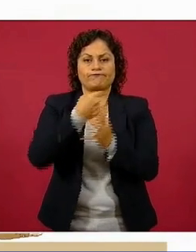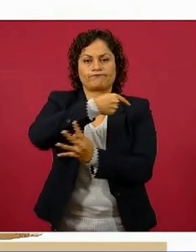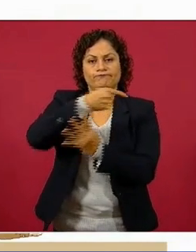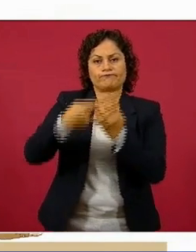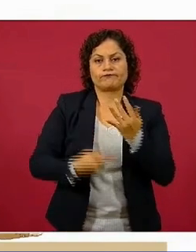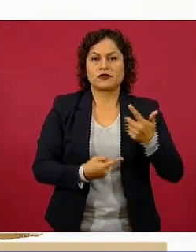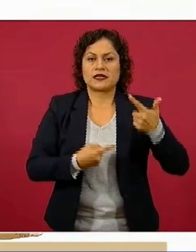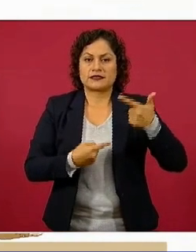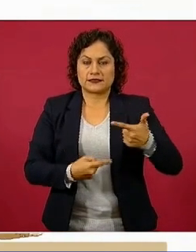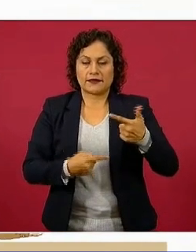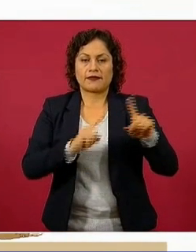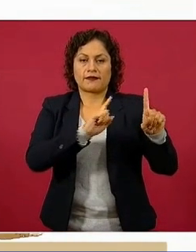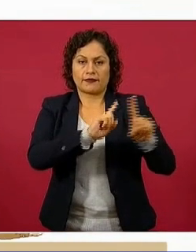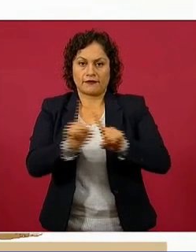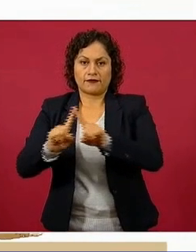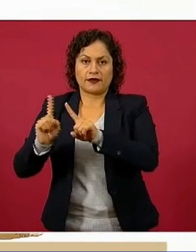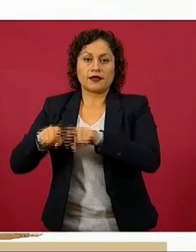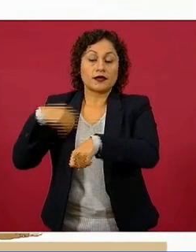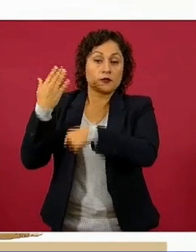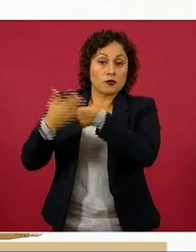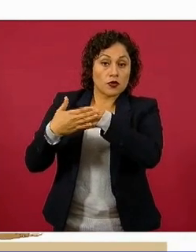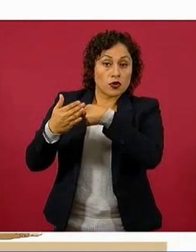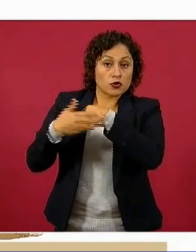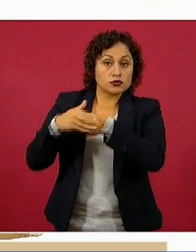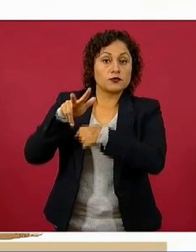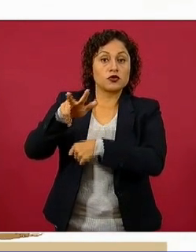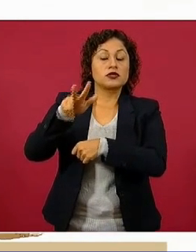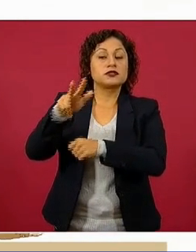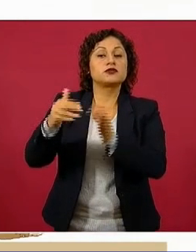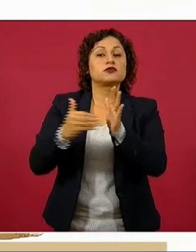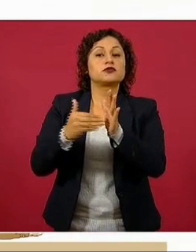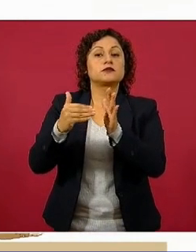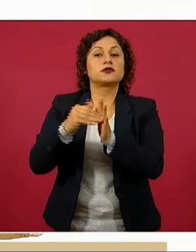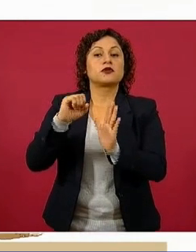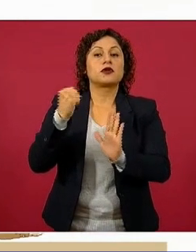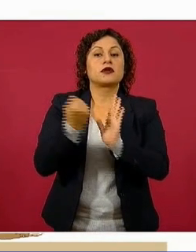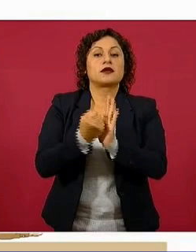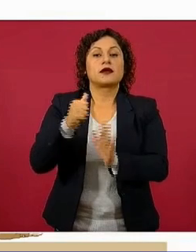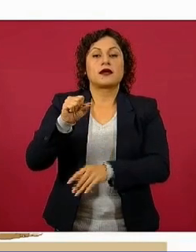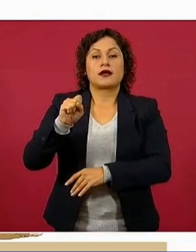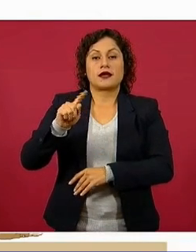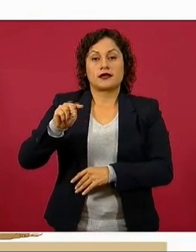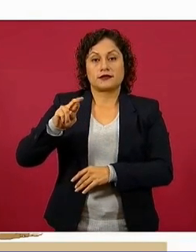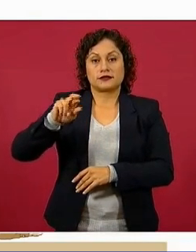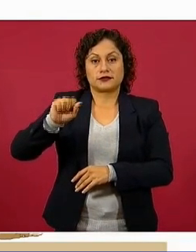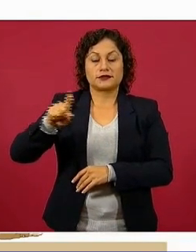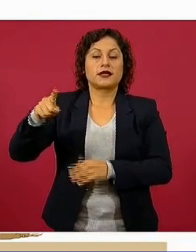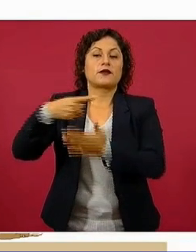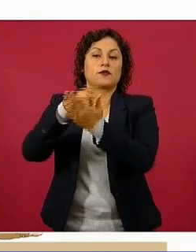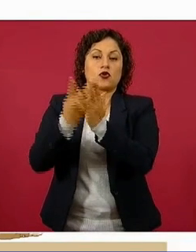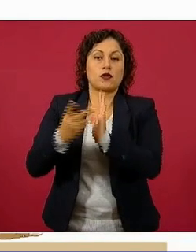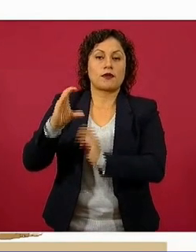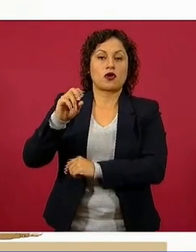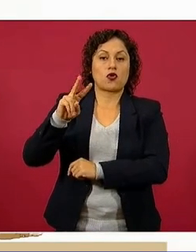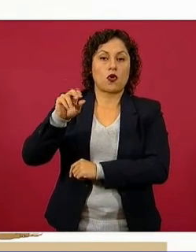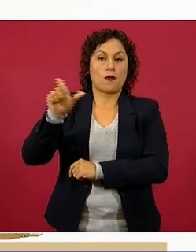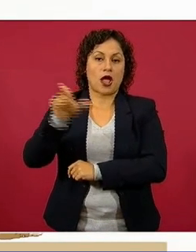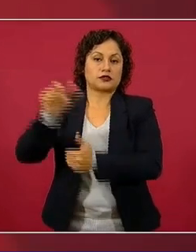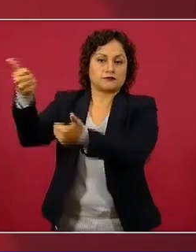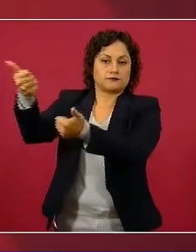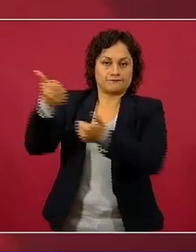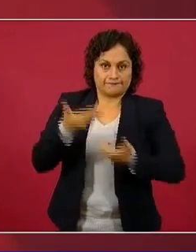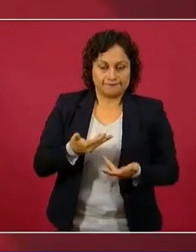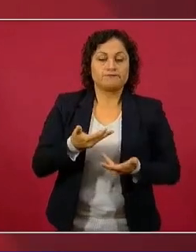estamos por recibir próximamente 18 millones de vacunas Astra a través del mecanismo COVAX, que durante el fin de semana se